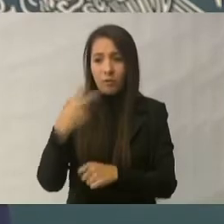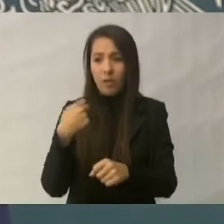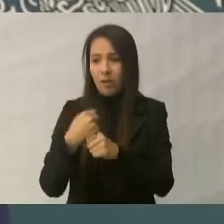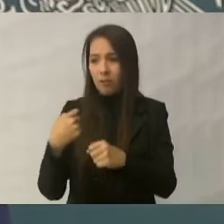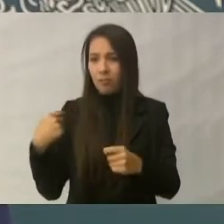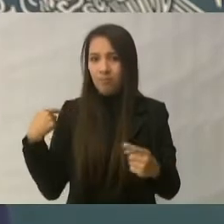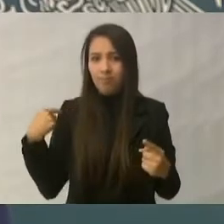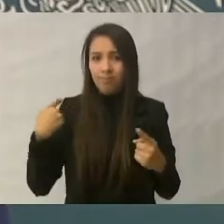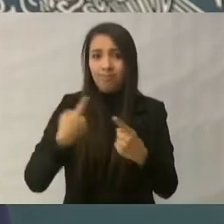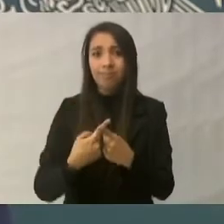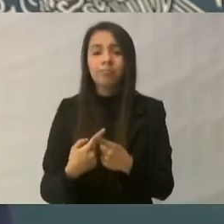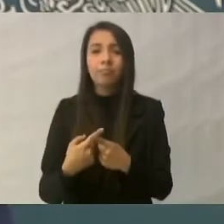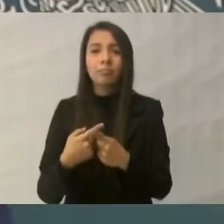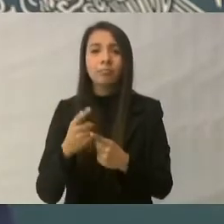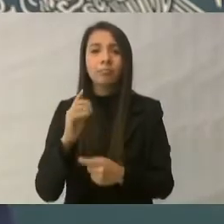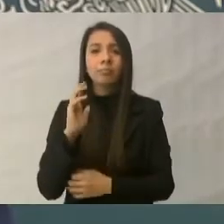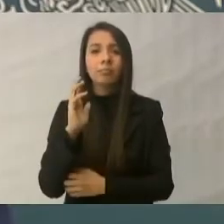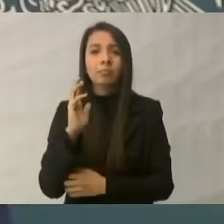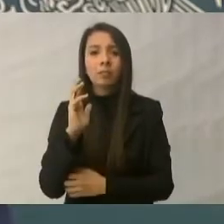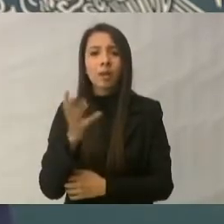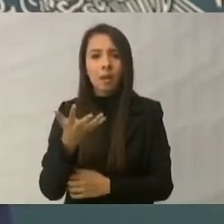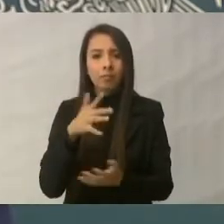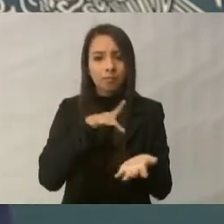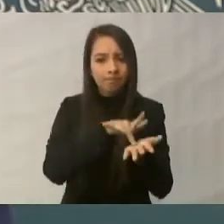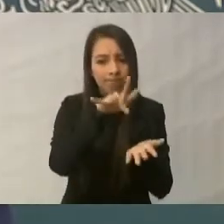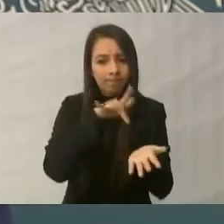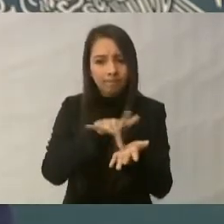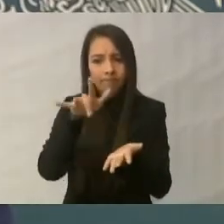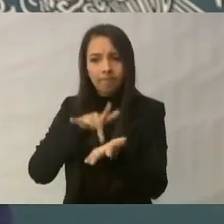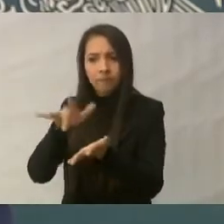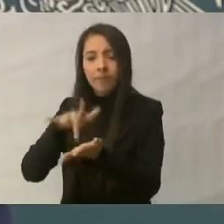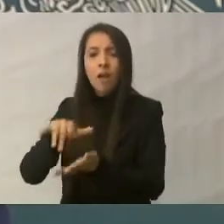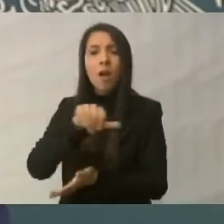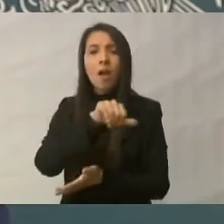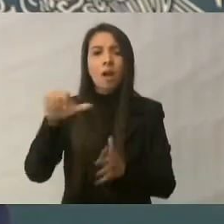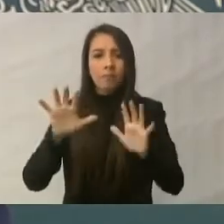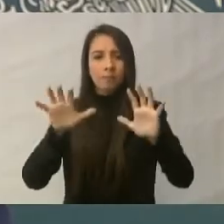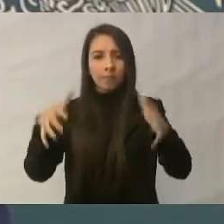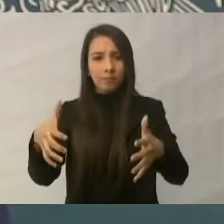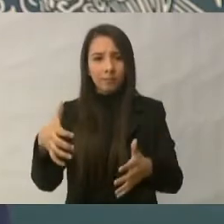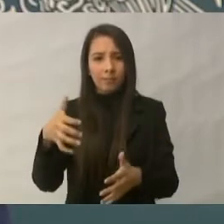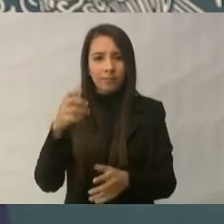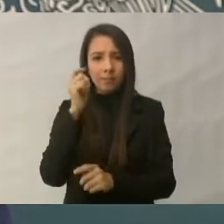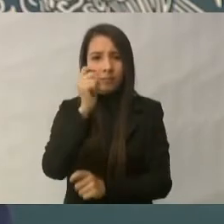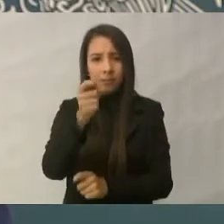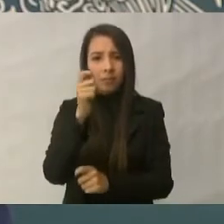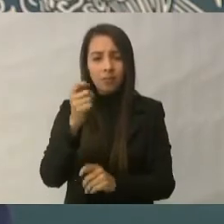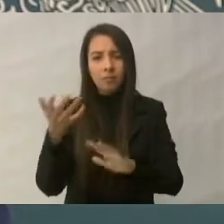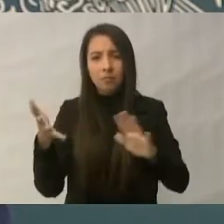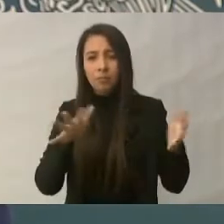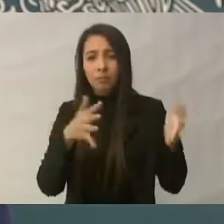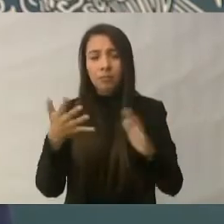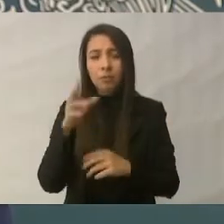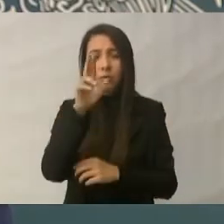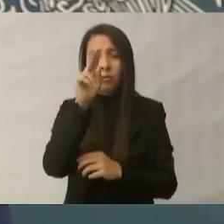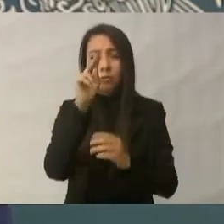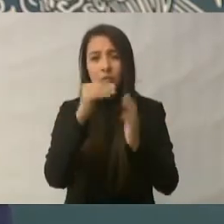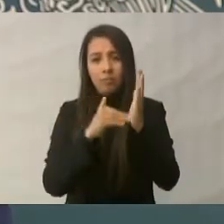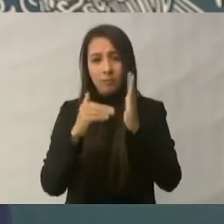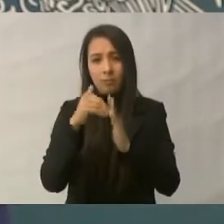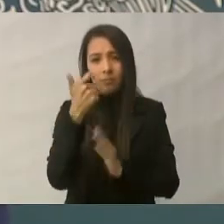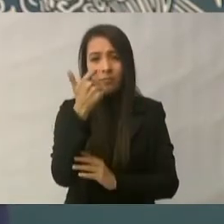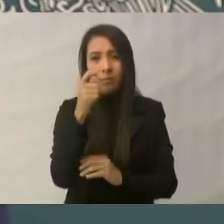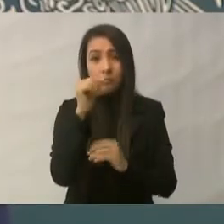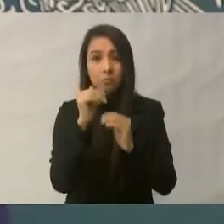hemos entregado apoyos al sector pesquero por poco más de 80 millones de pesos, mientras que en la